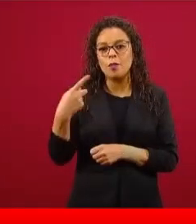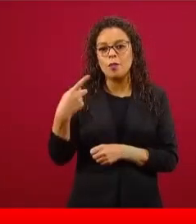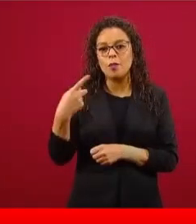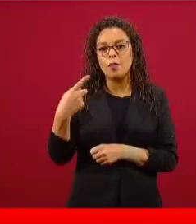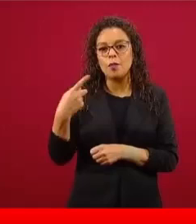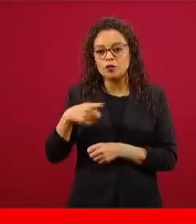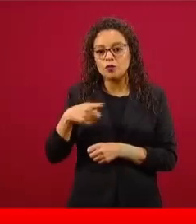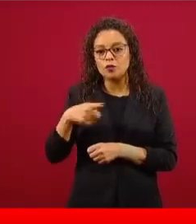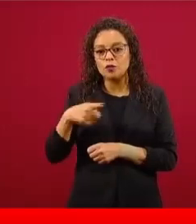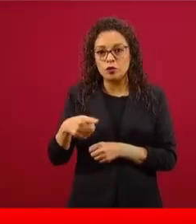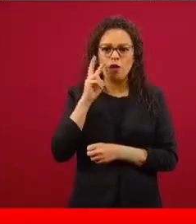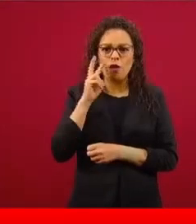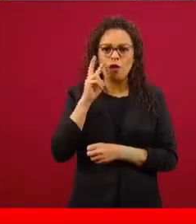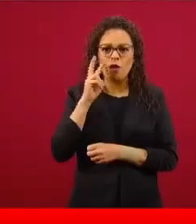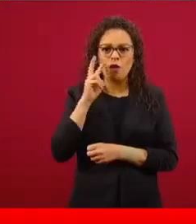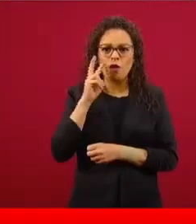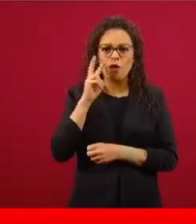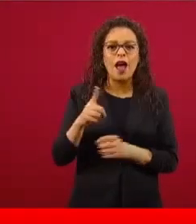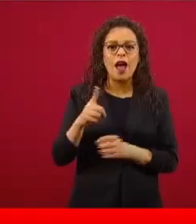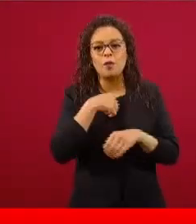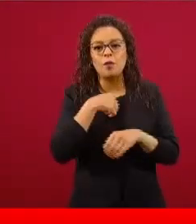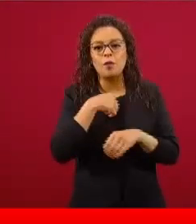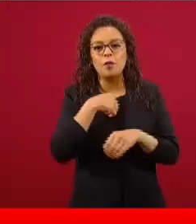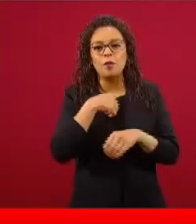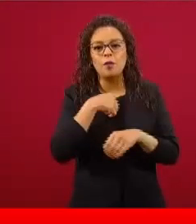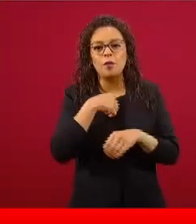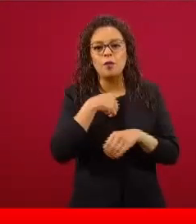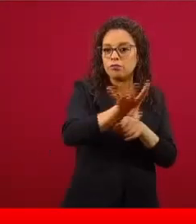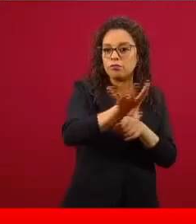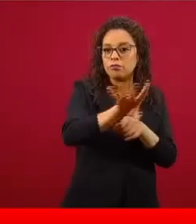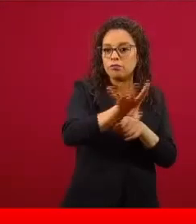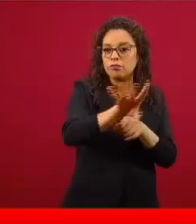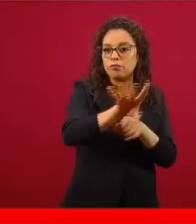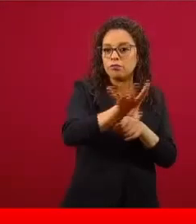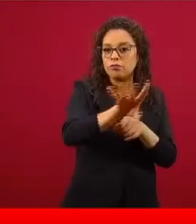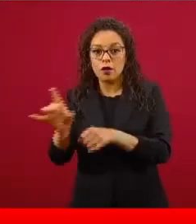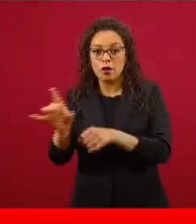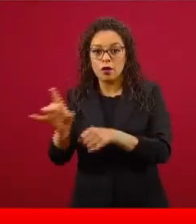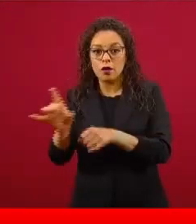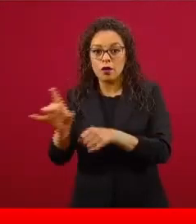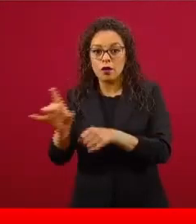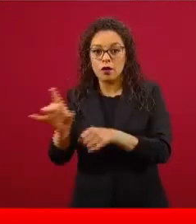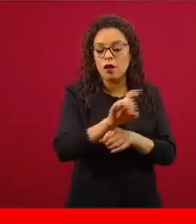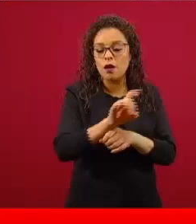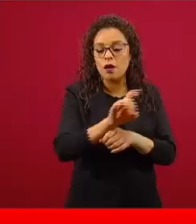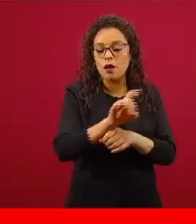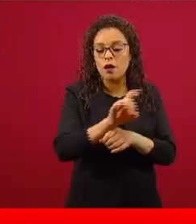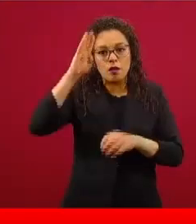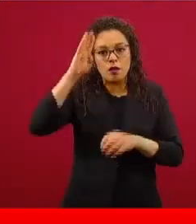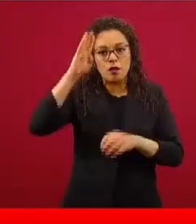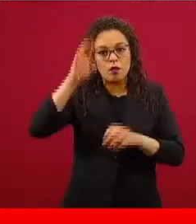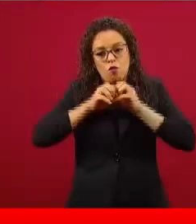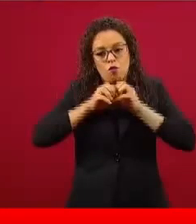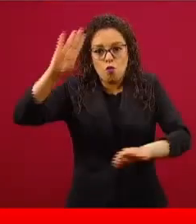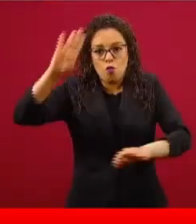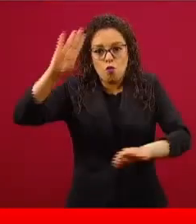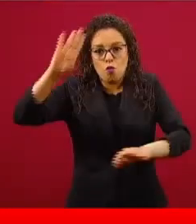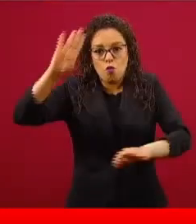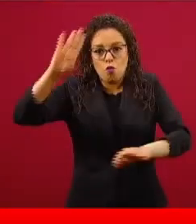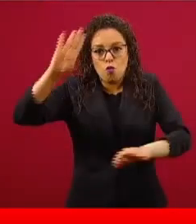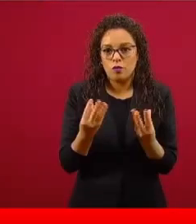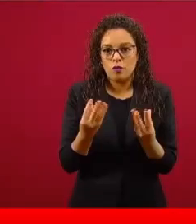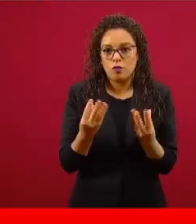Y el último punto, no es que nosotros, como